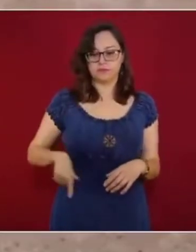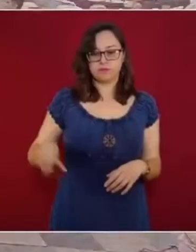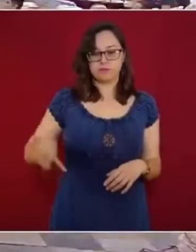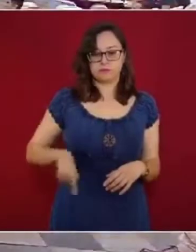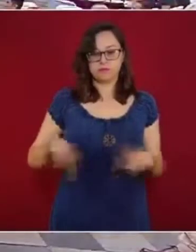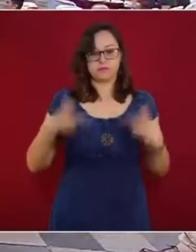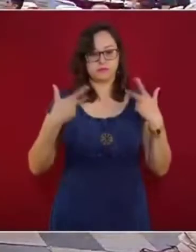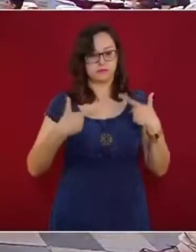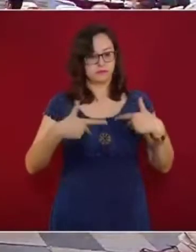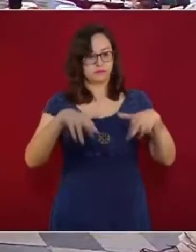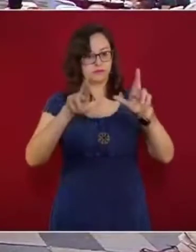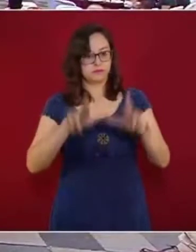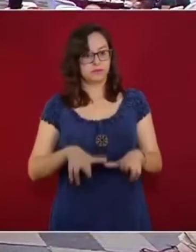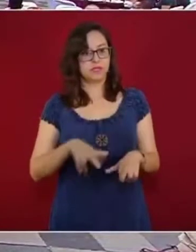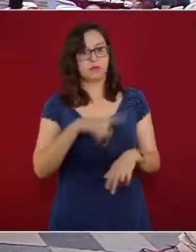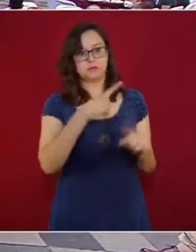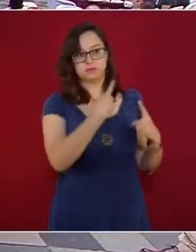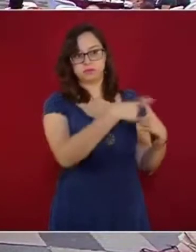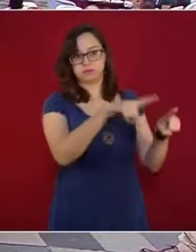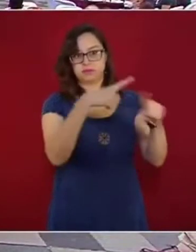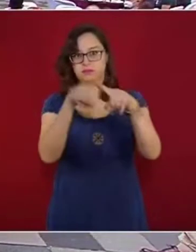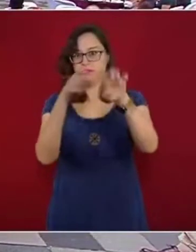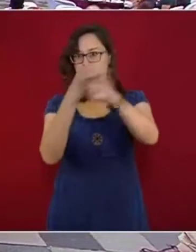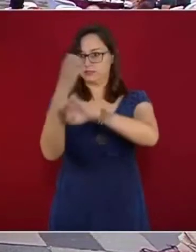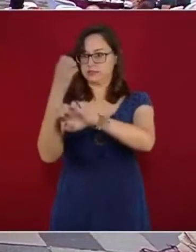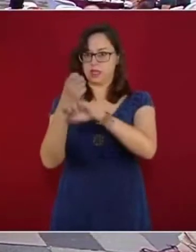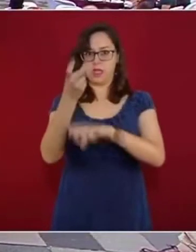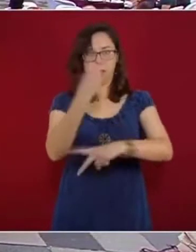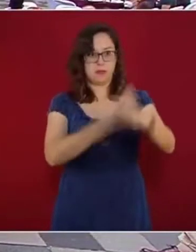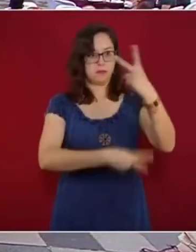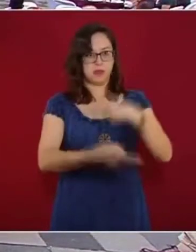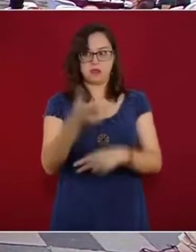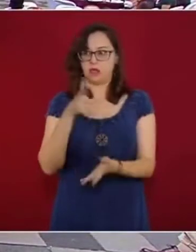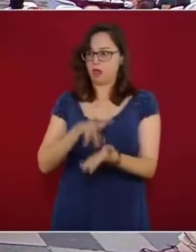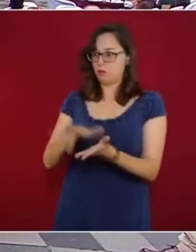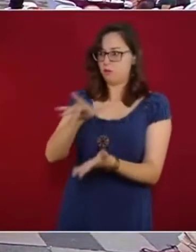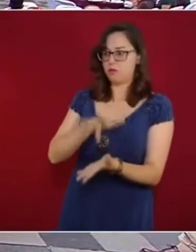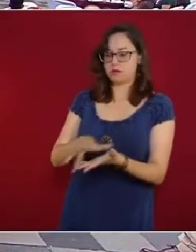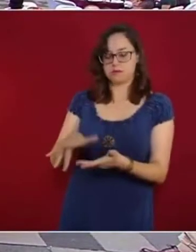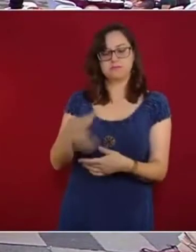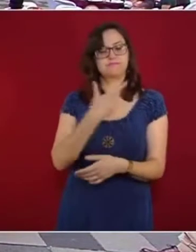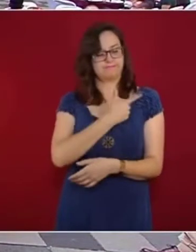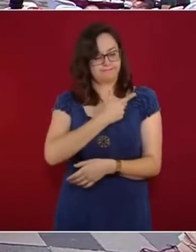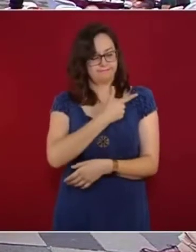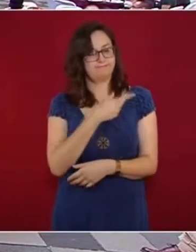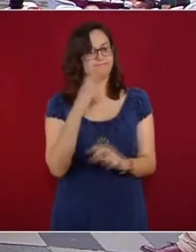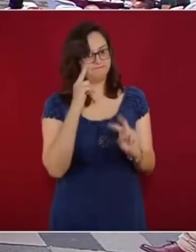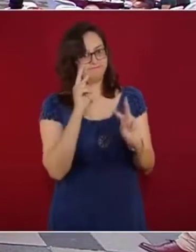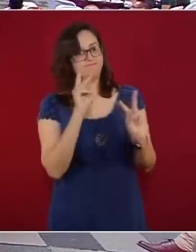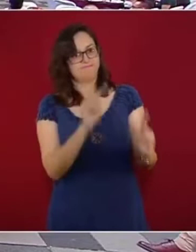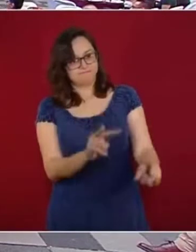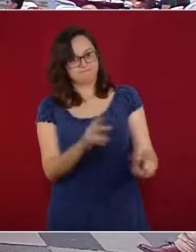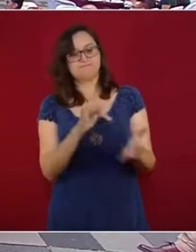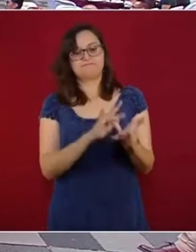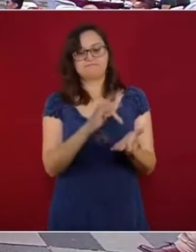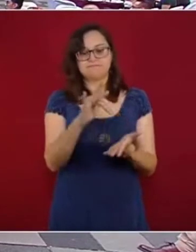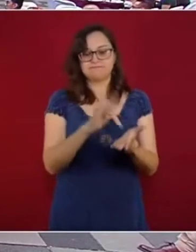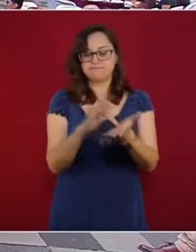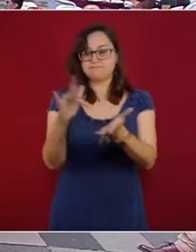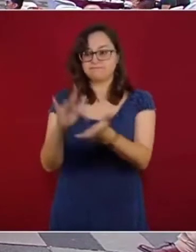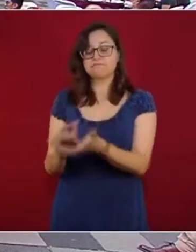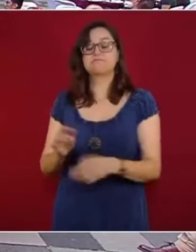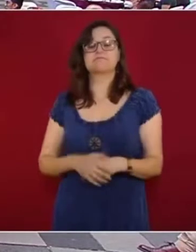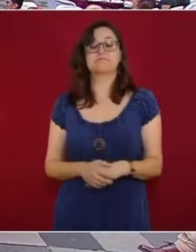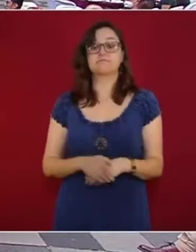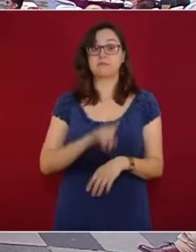Muchas gracias, señores gobernadores, por estar aquí, y por todo el apoyo que dan. Me da mucho gusto verlos, y gracias, de verdad, muchas gracias, porque a los estados que he